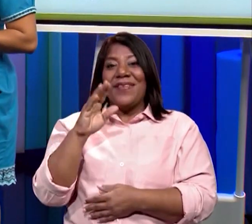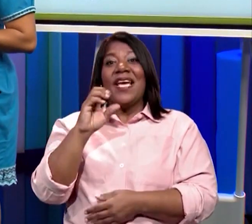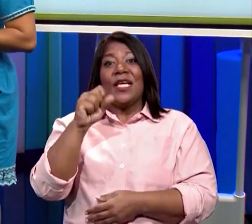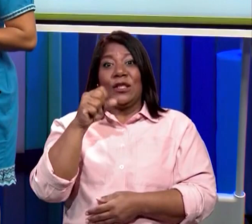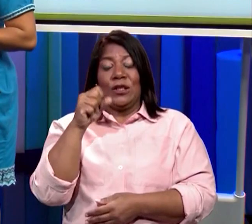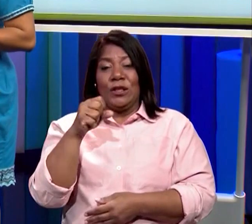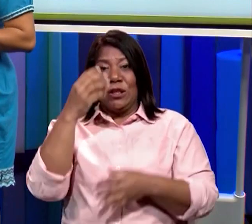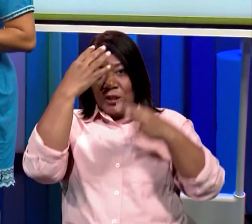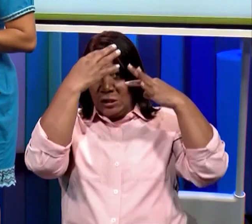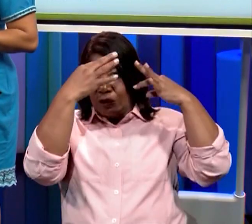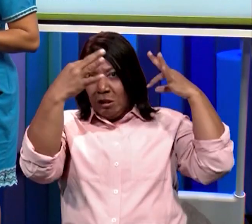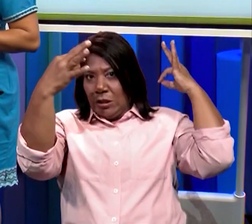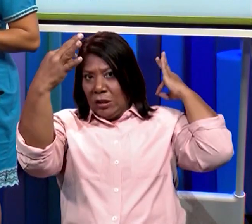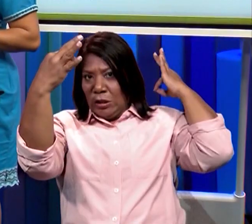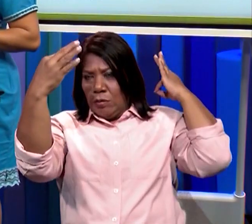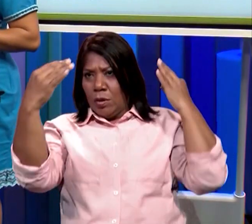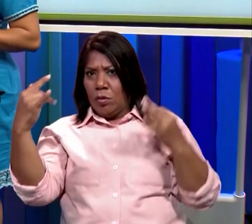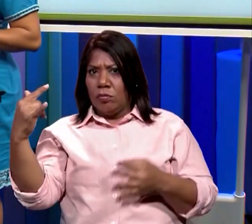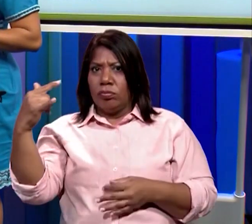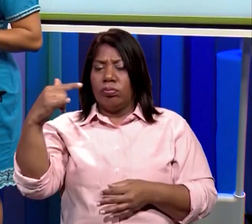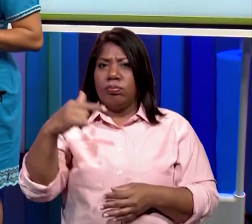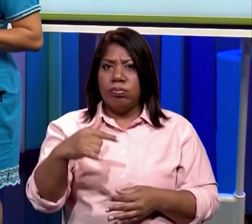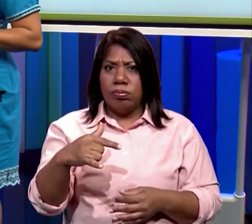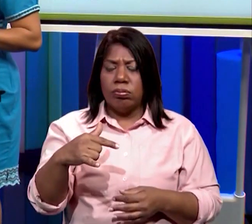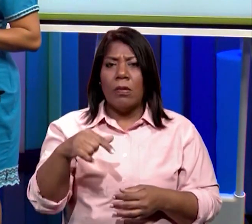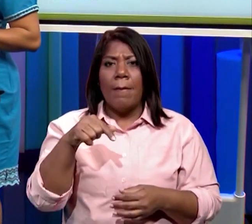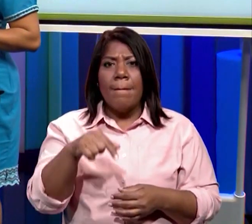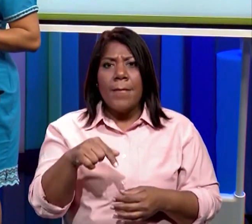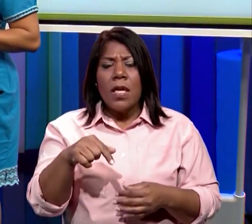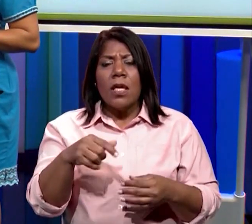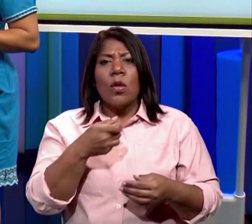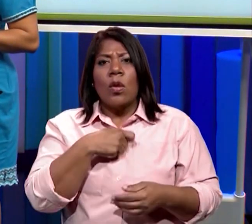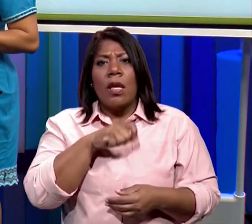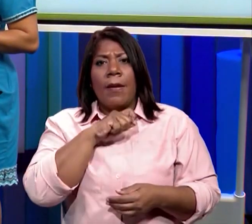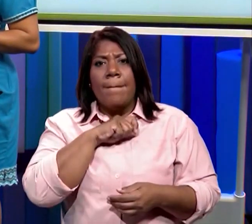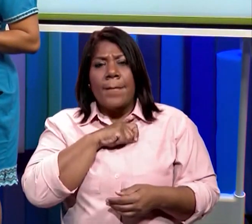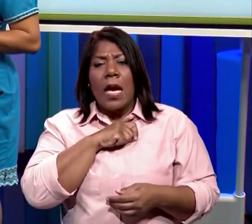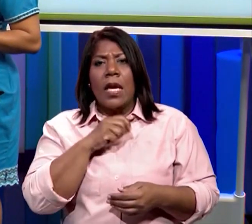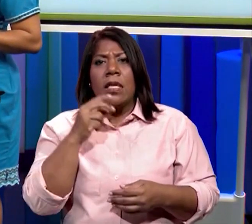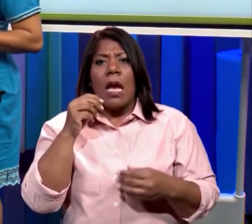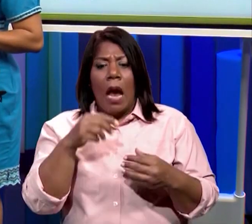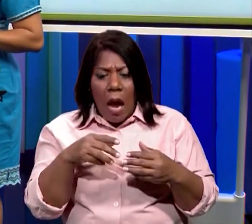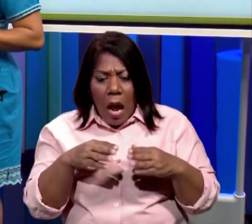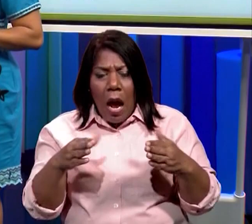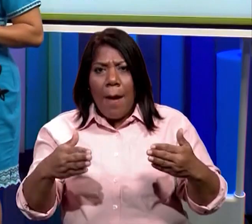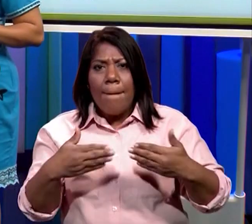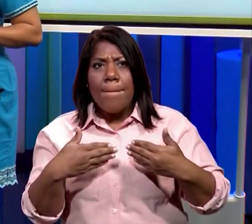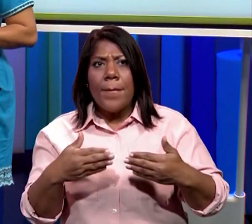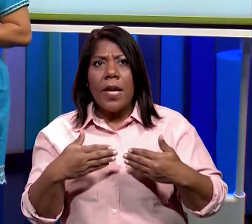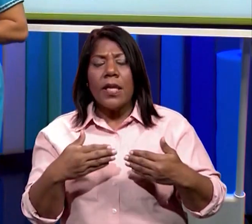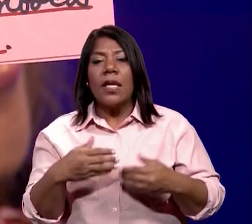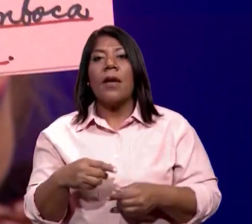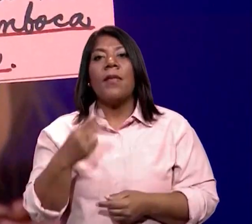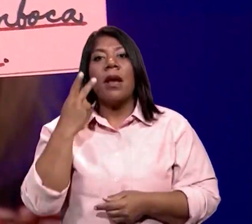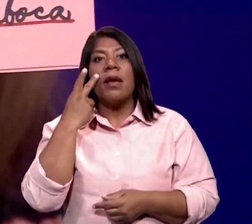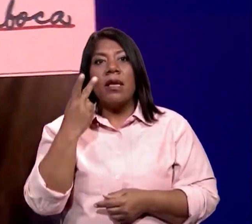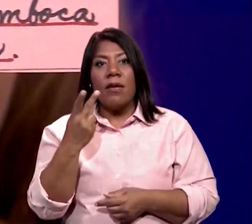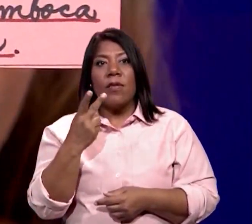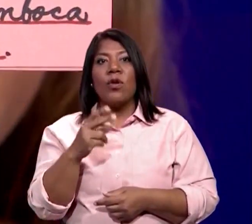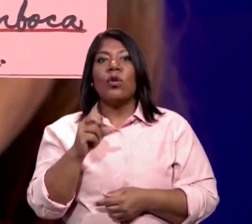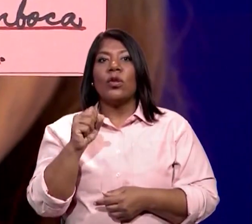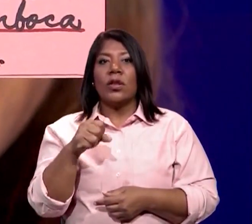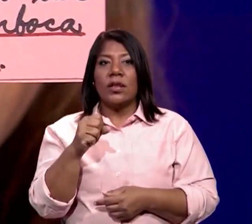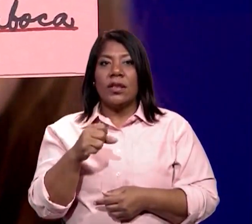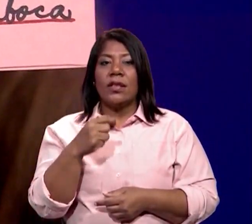cocodrilos y lo llamó de ese nombre. Es el único río del mundo que desemboca en dos océanos.